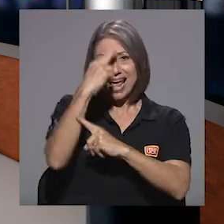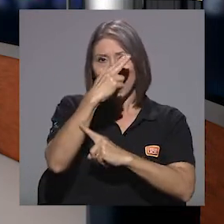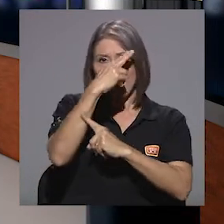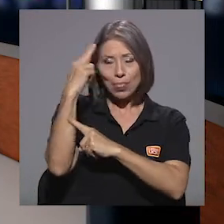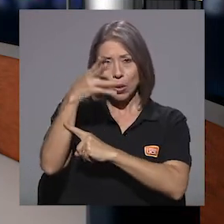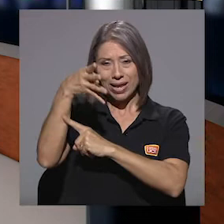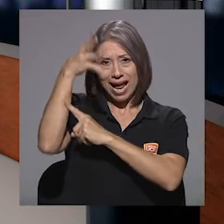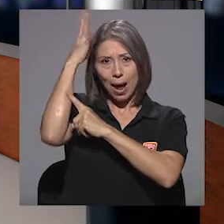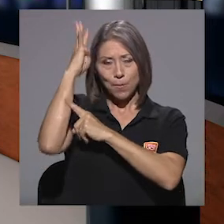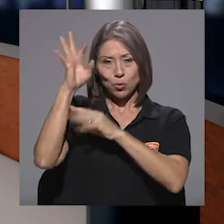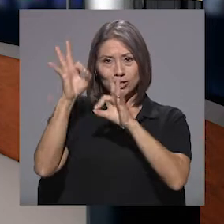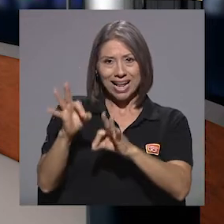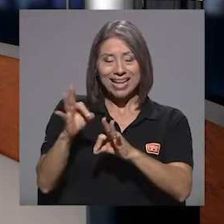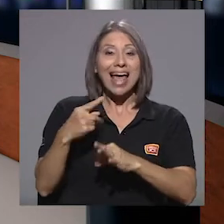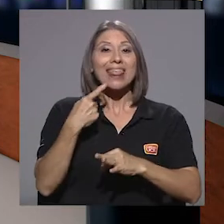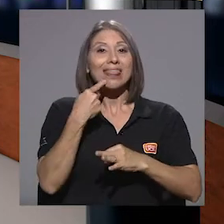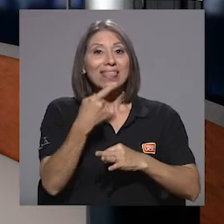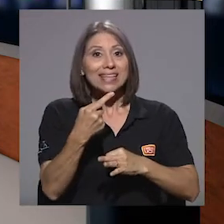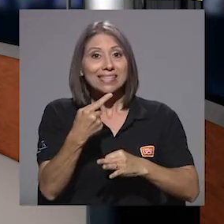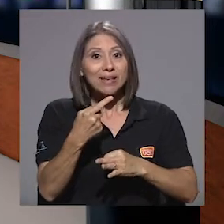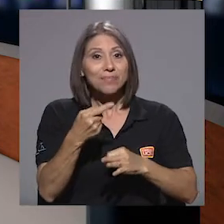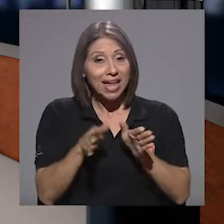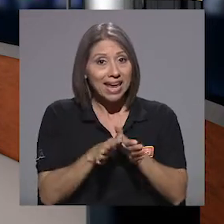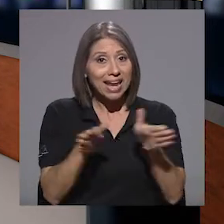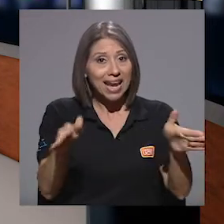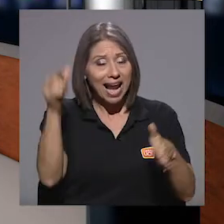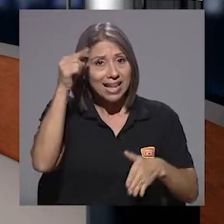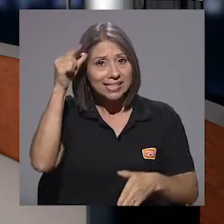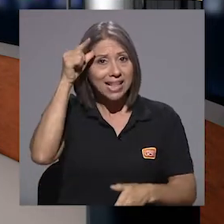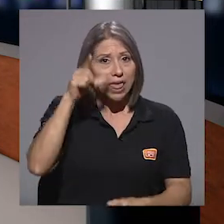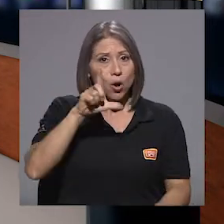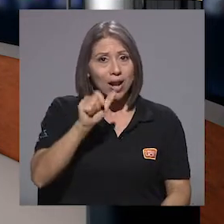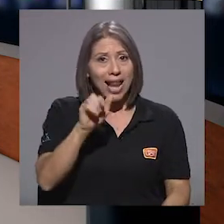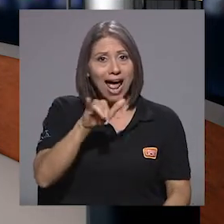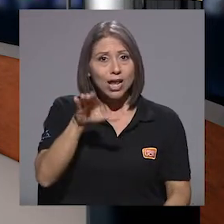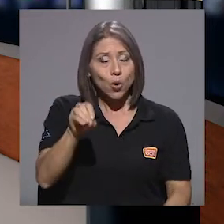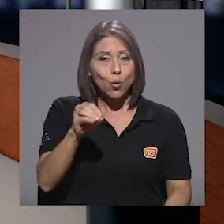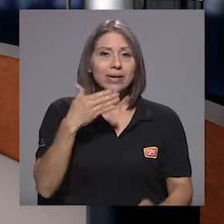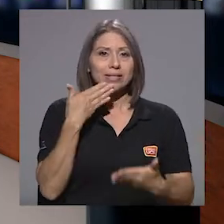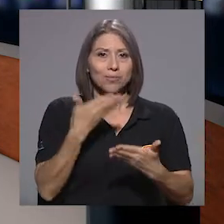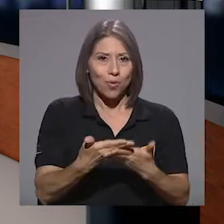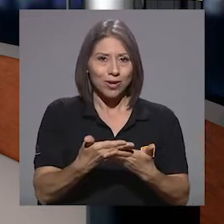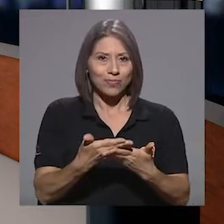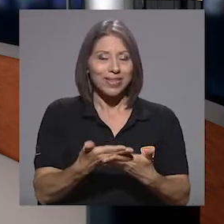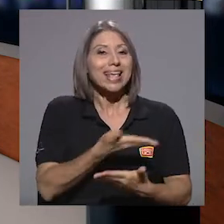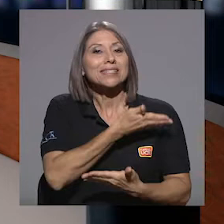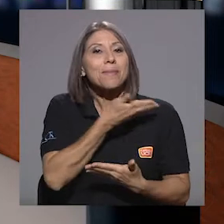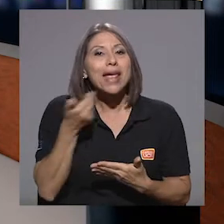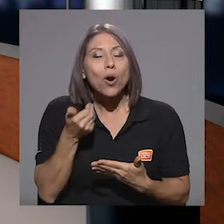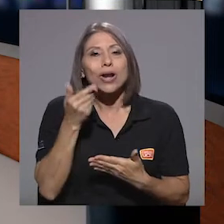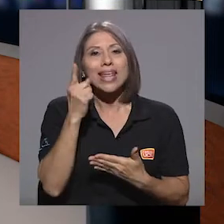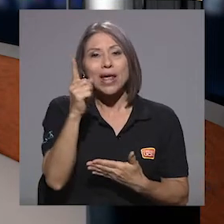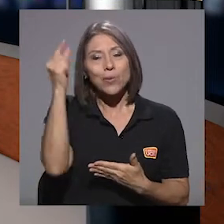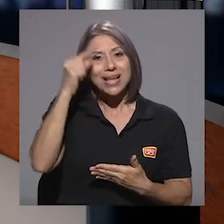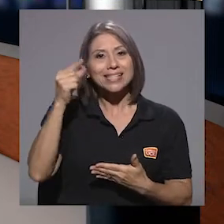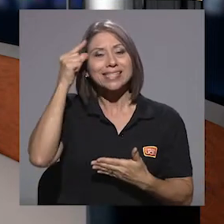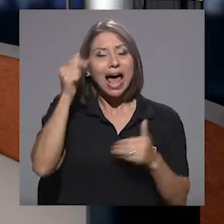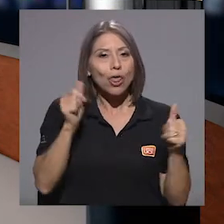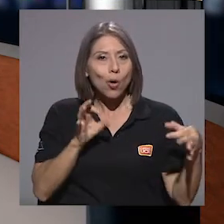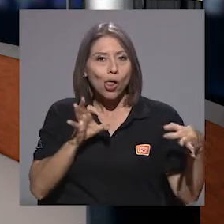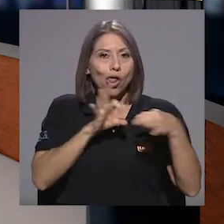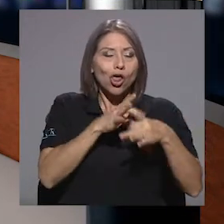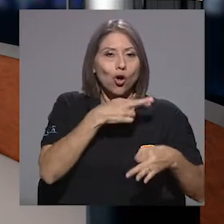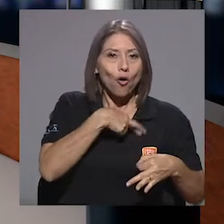que, en general, el Estado laico es bueno y es mejor que un Estado confesional, porque los Estados